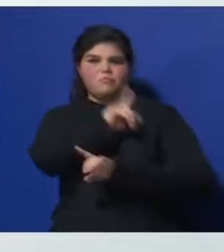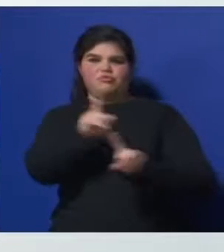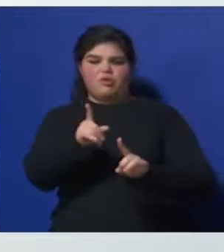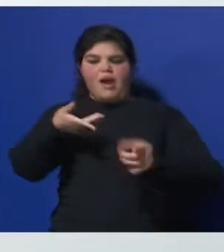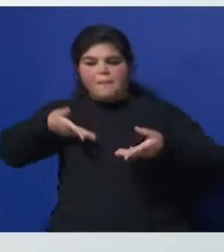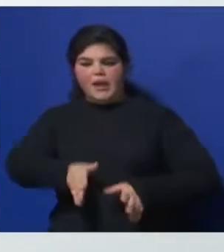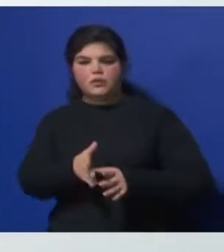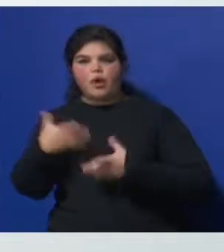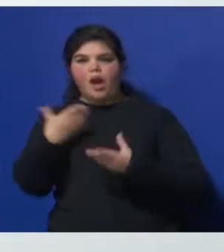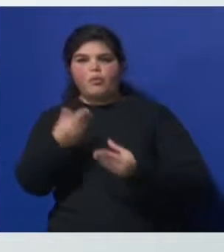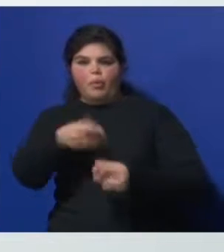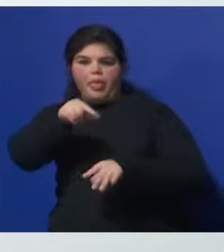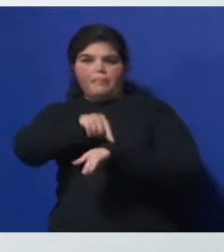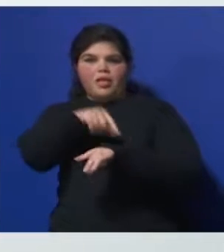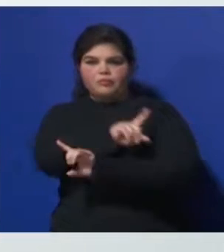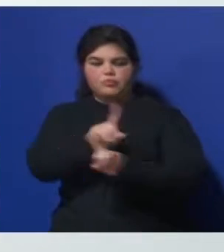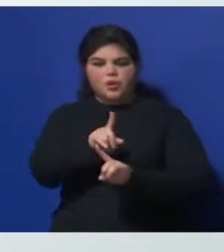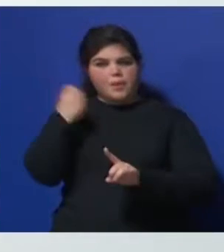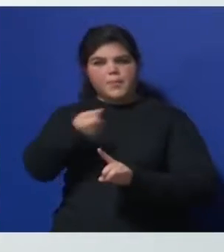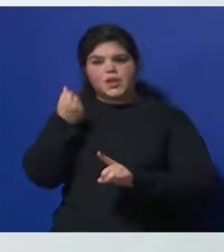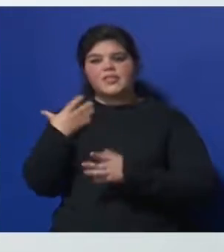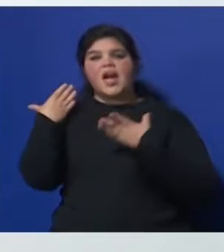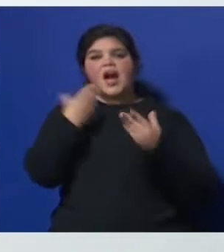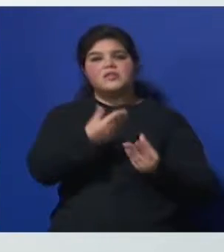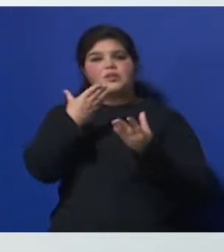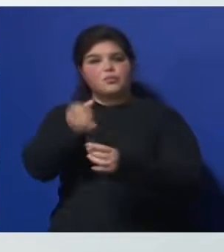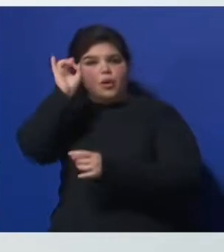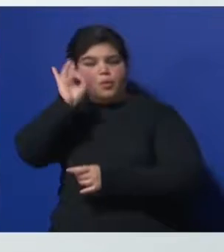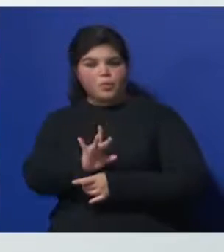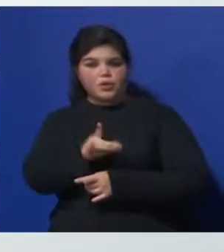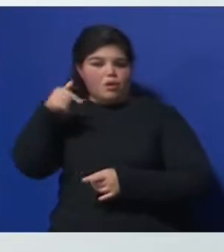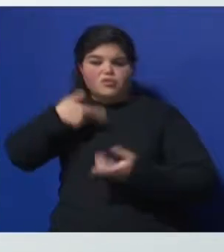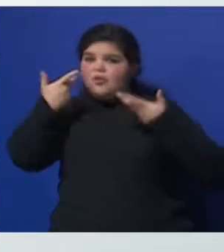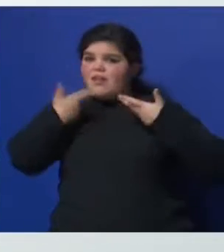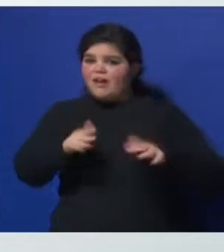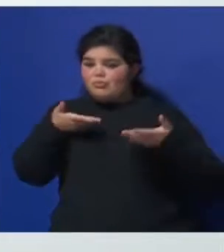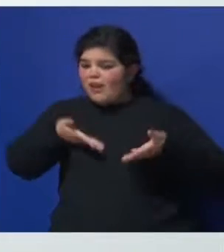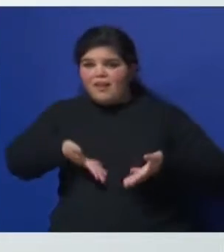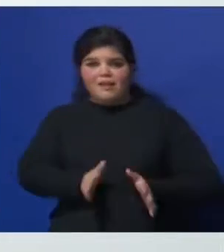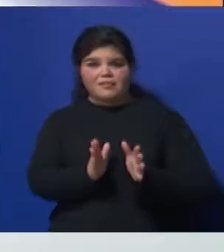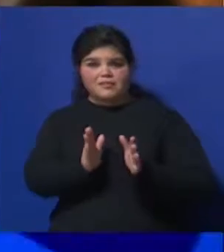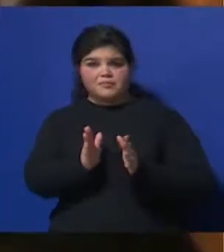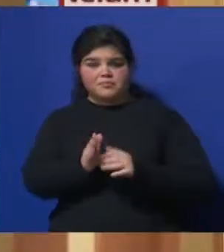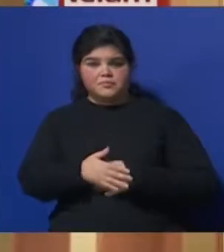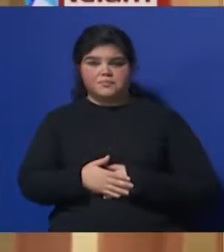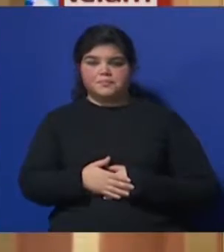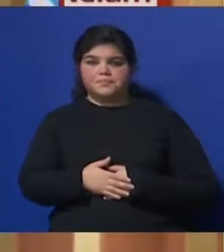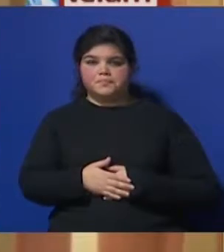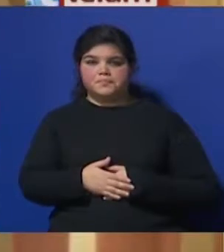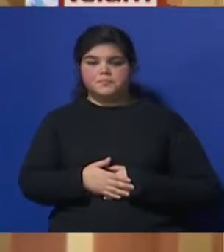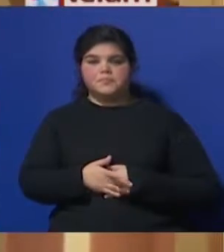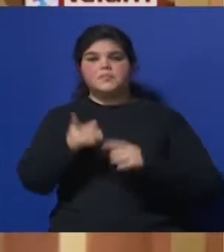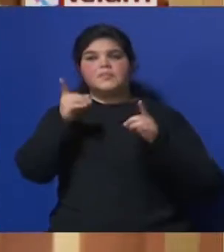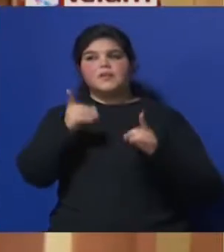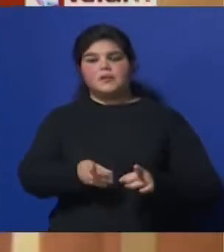acompañar, asesorar a los profesionales de la salud Un hecho fisiológico natural Y crear las garantías